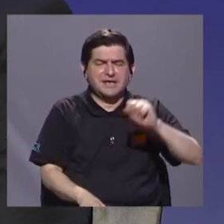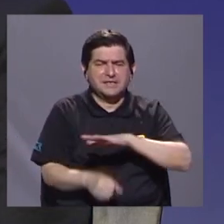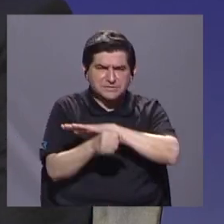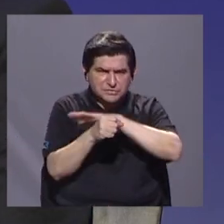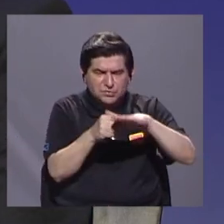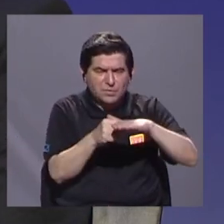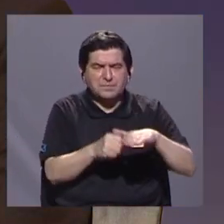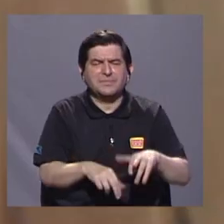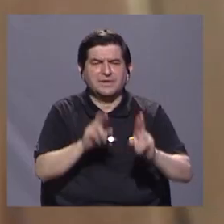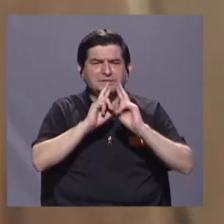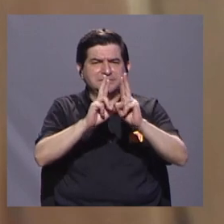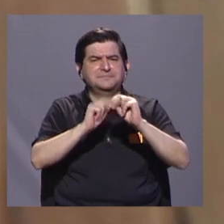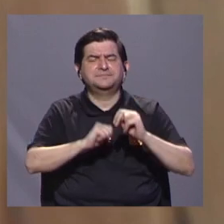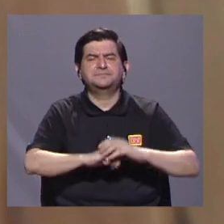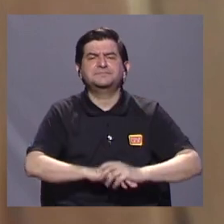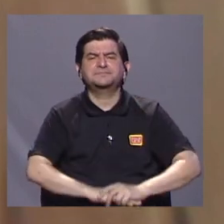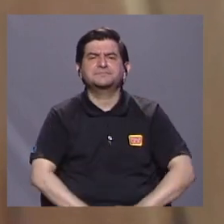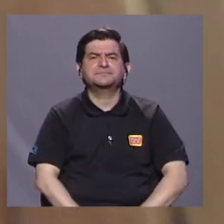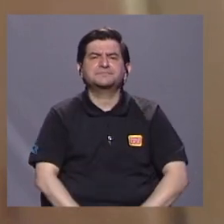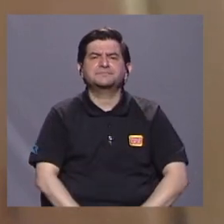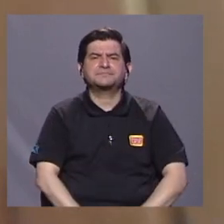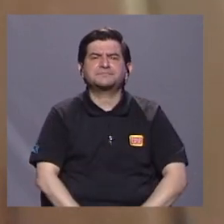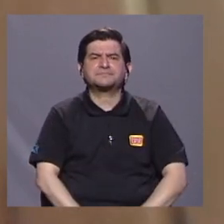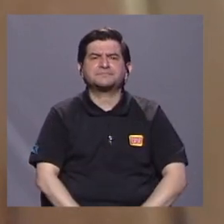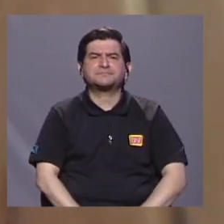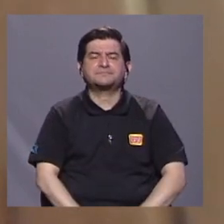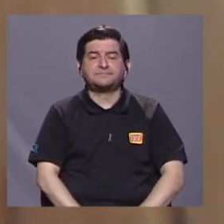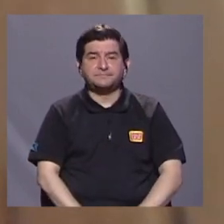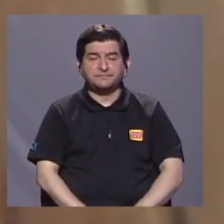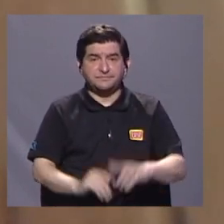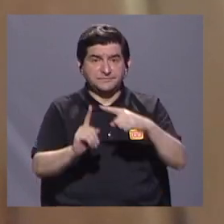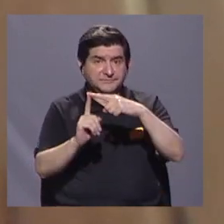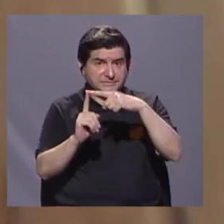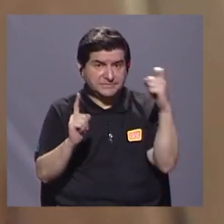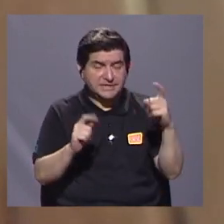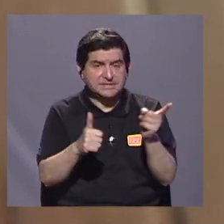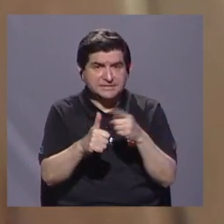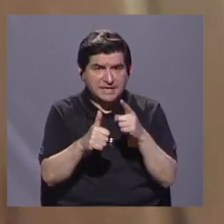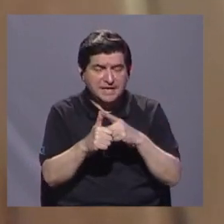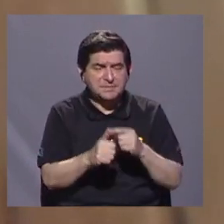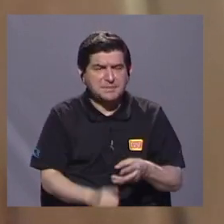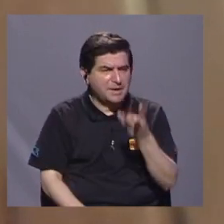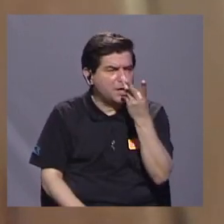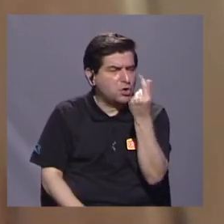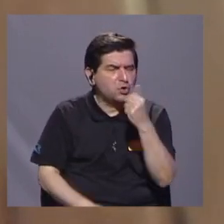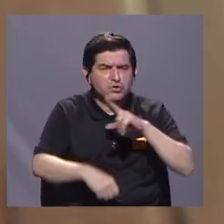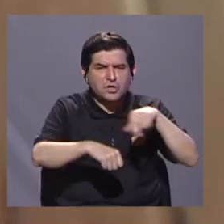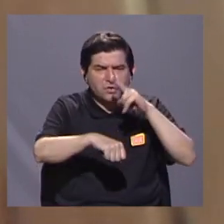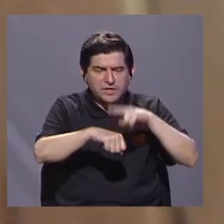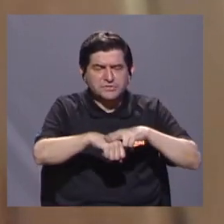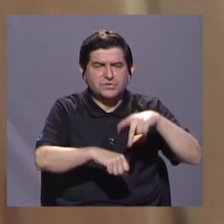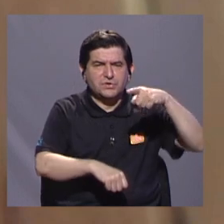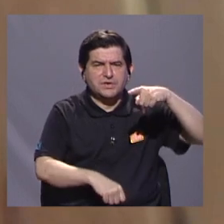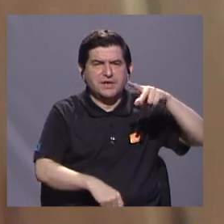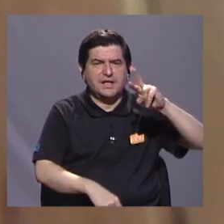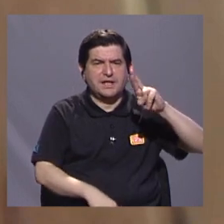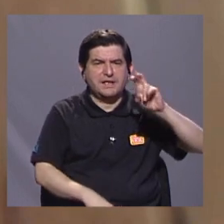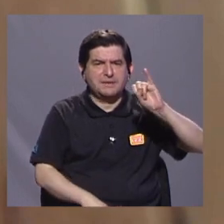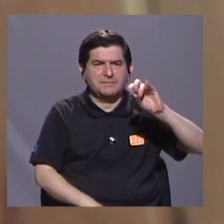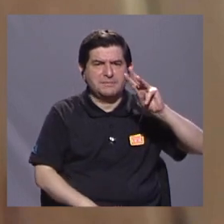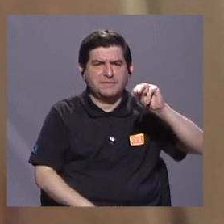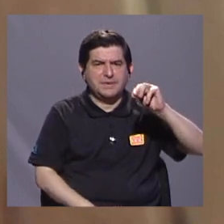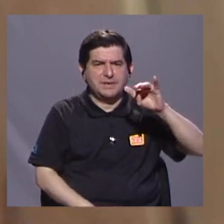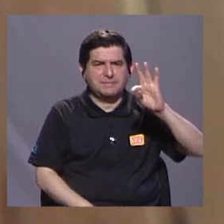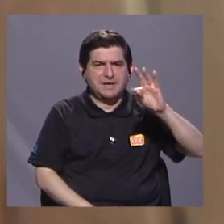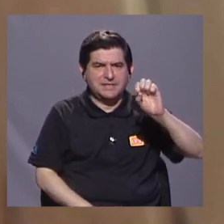pregunta. Sí, a partir del primer conteo nacional de primates como ciencia ciudadana, y